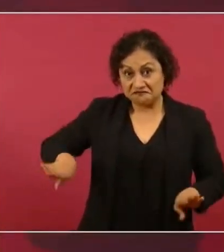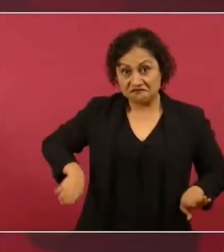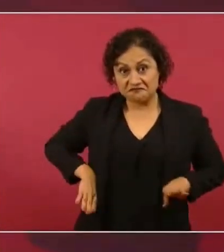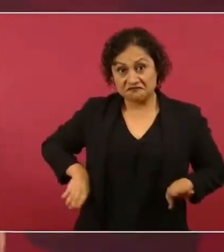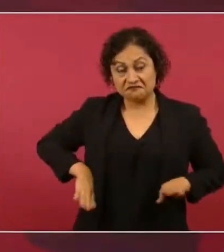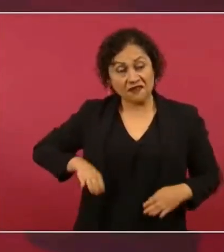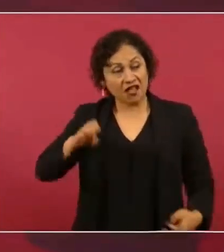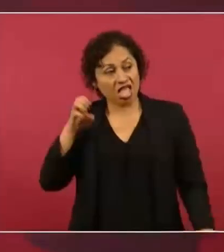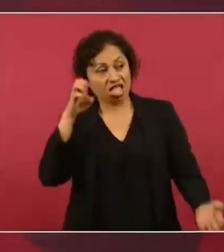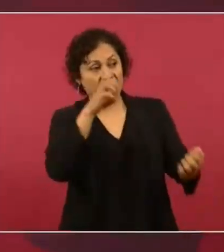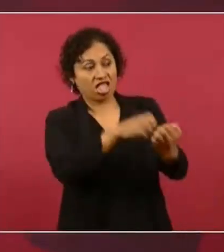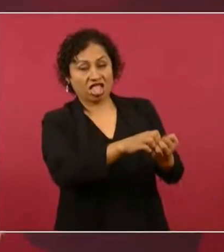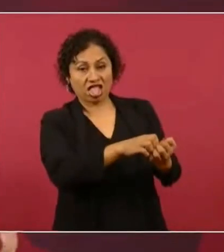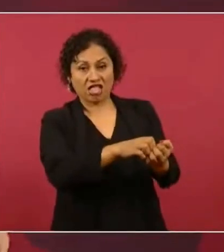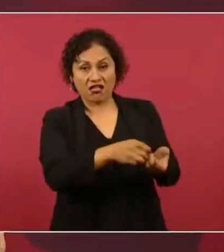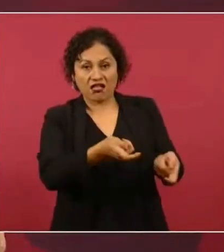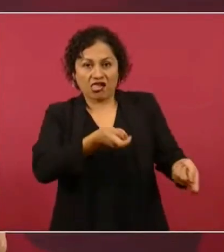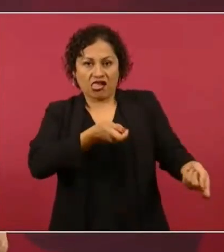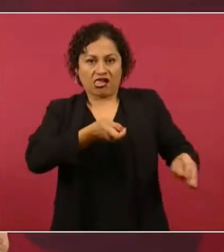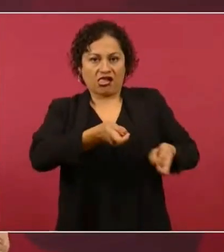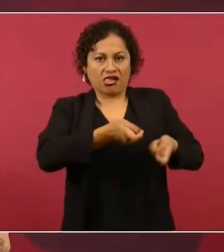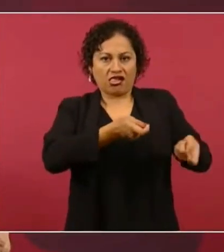a muchísima gente.